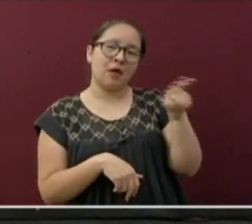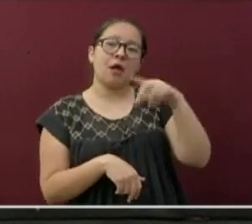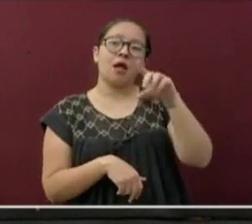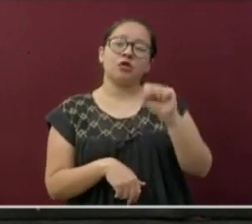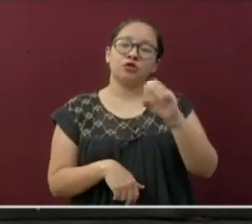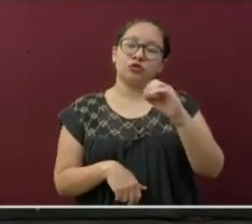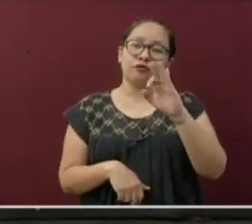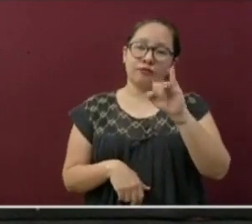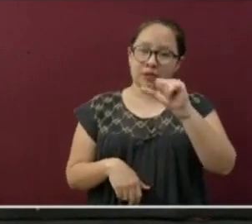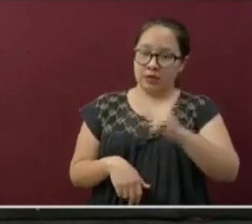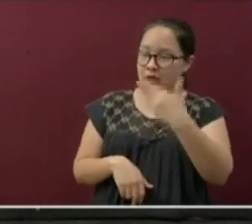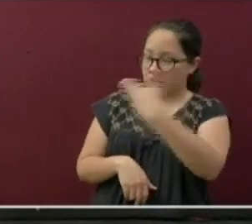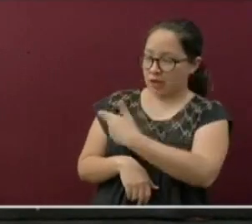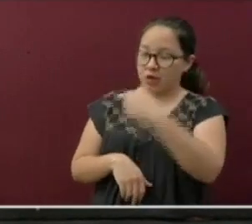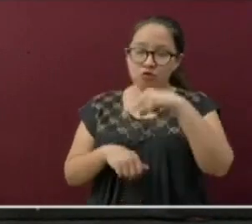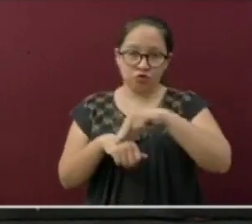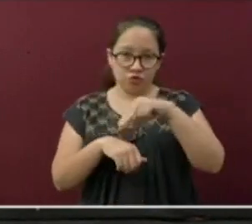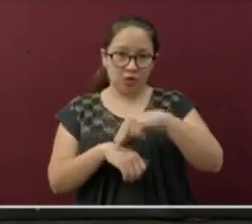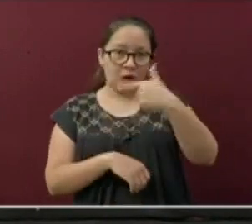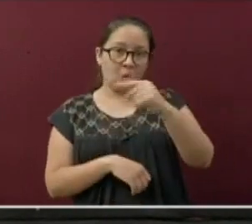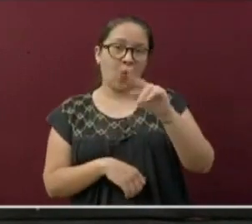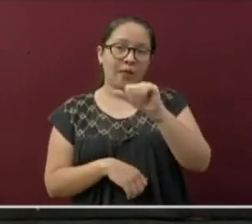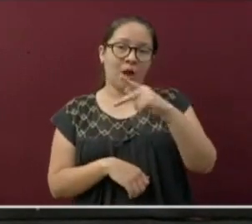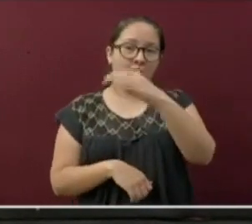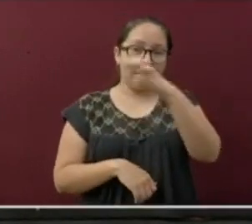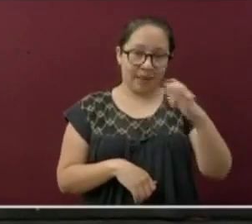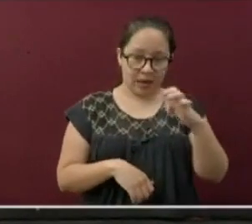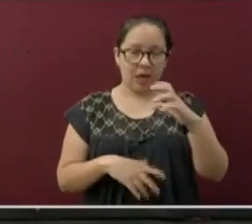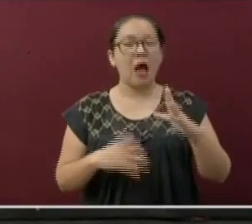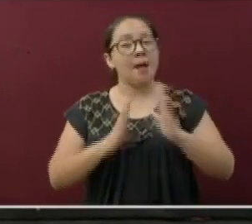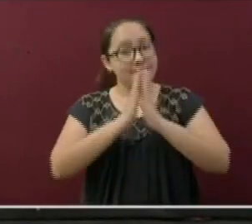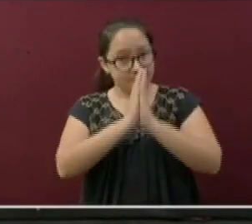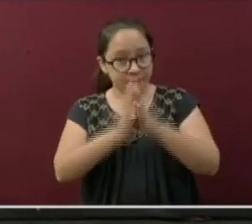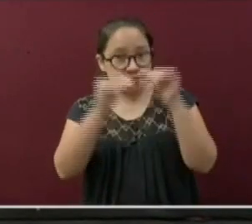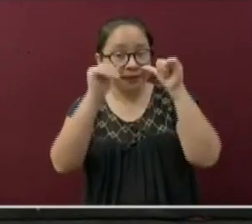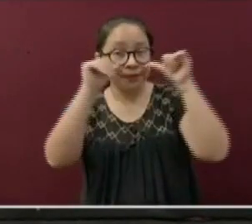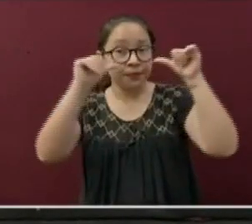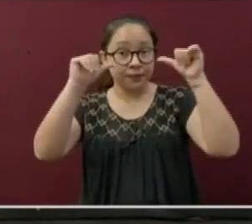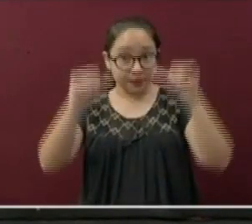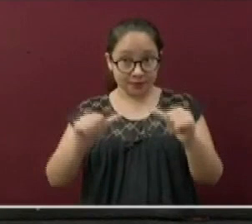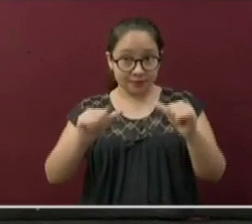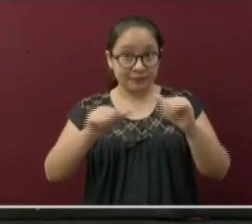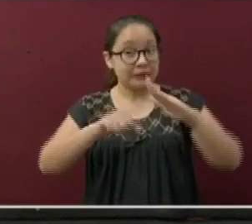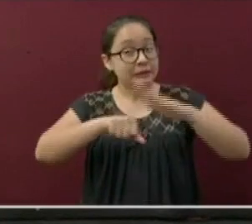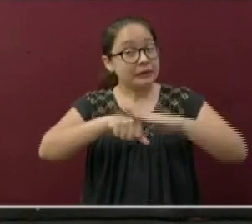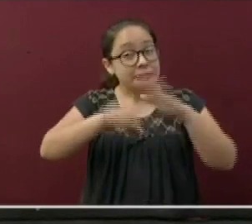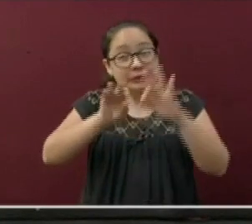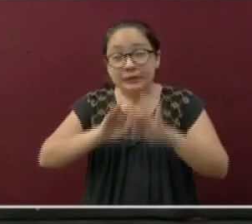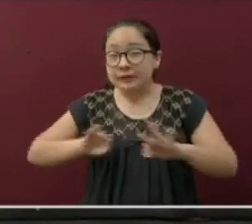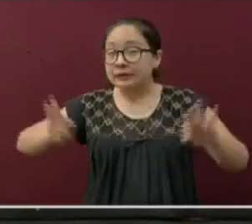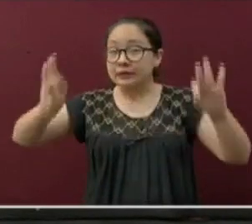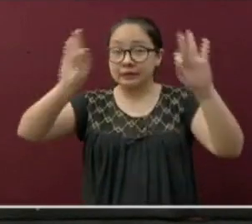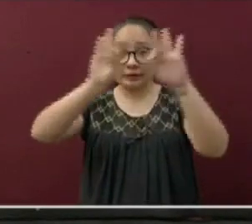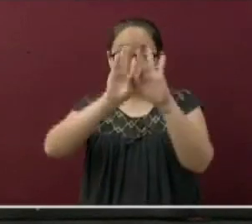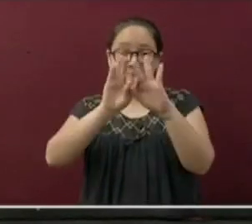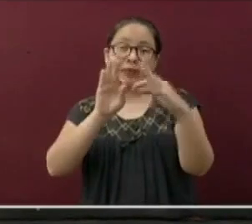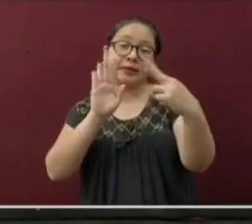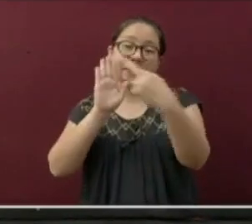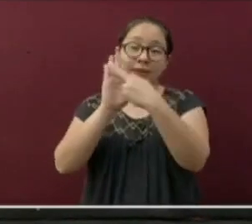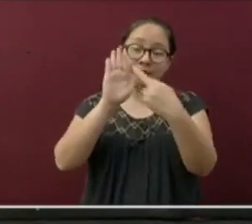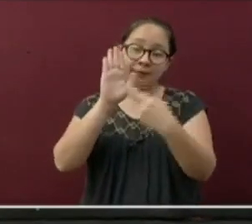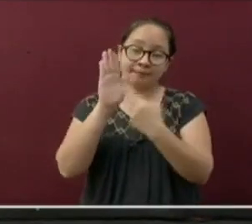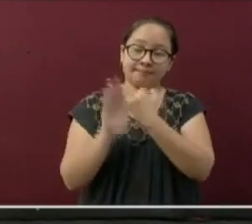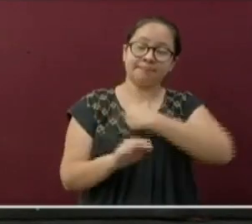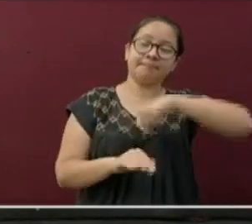y la doctora Guadalupe Díaz del Castillo Flores. Los invito a poner mucha atención, pero sobre todo a no